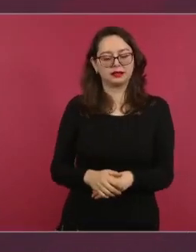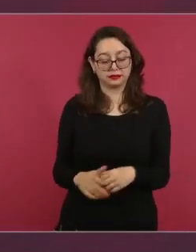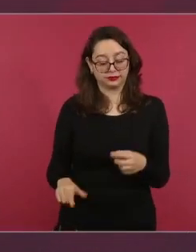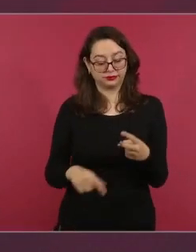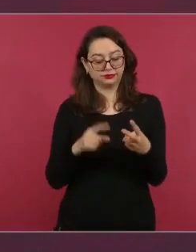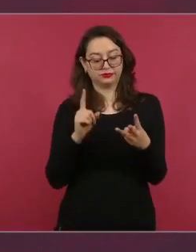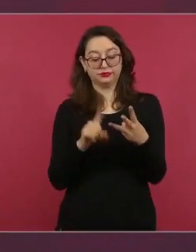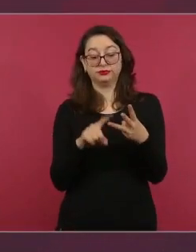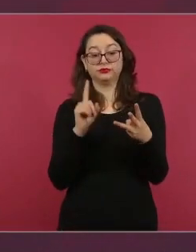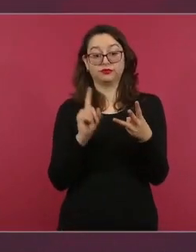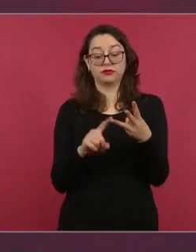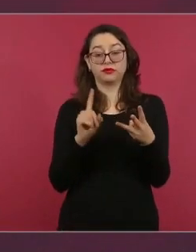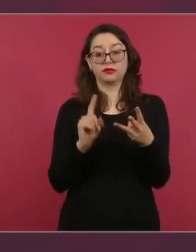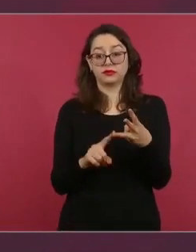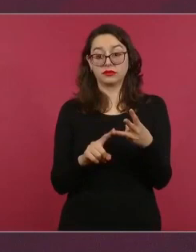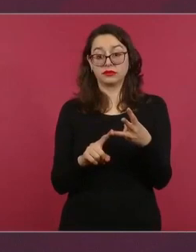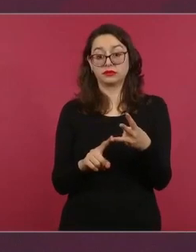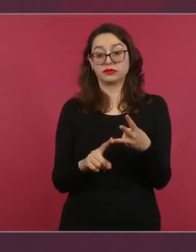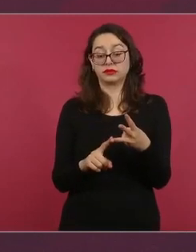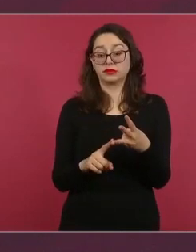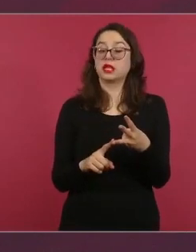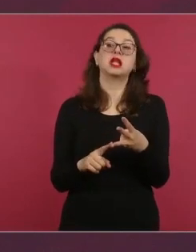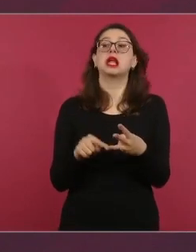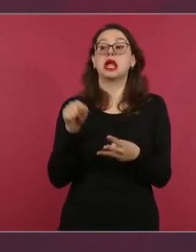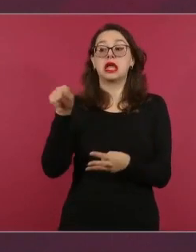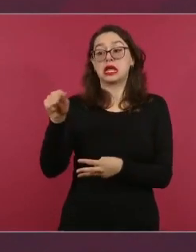más.